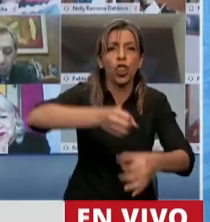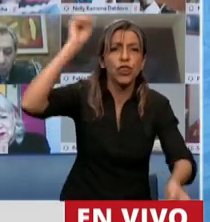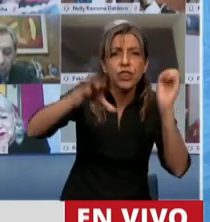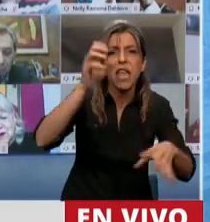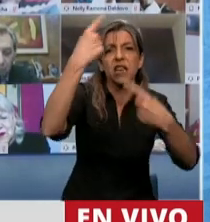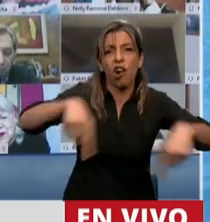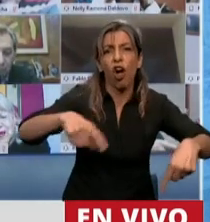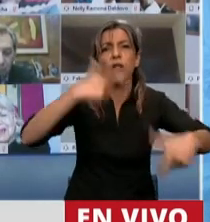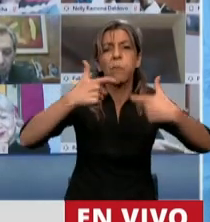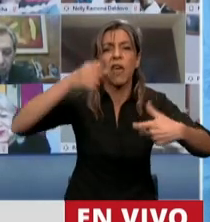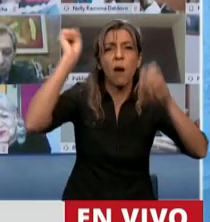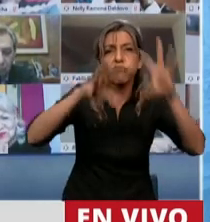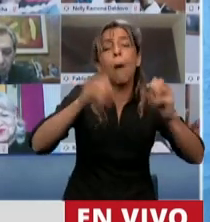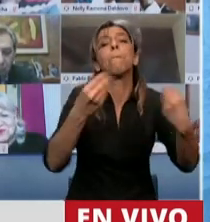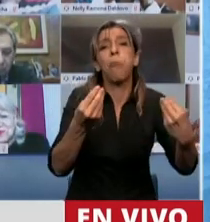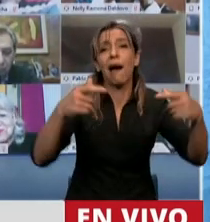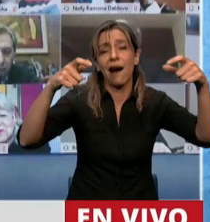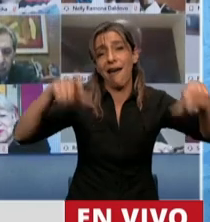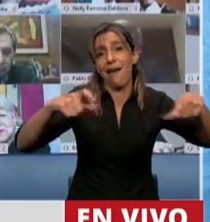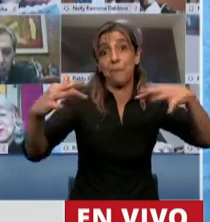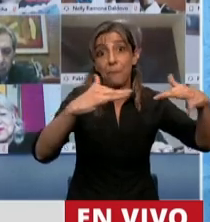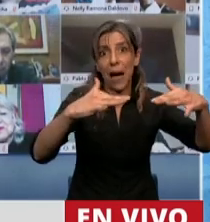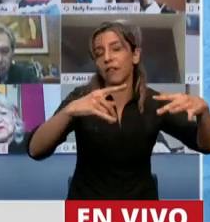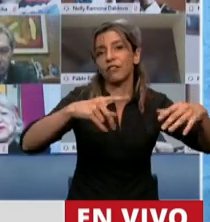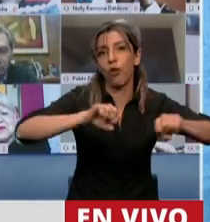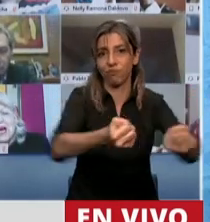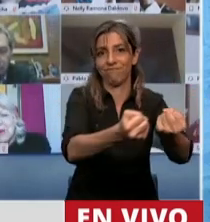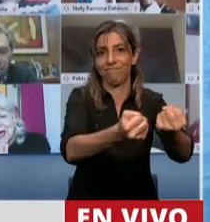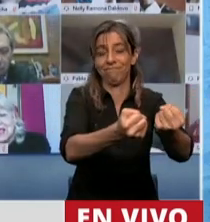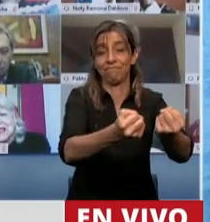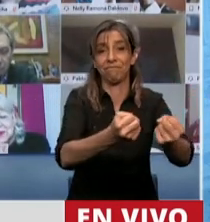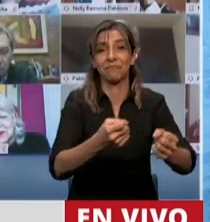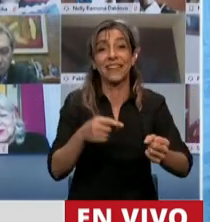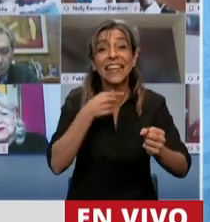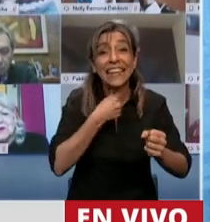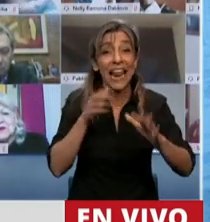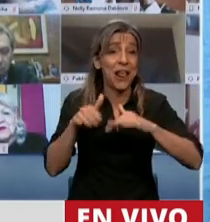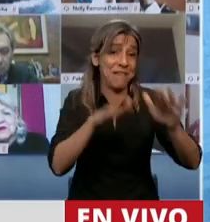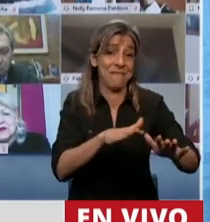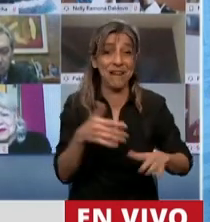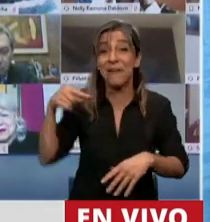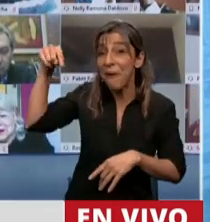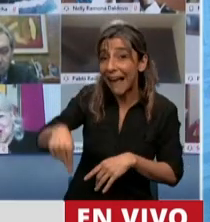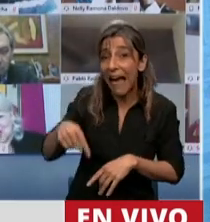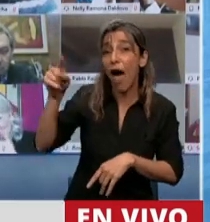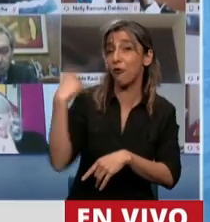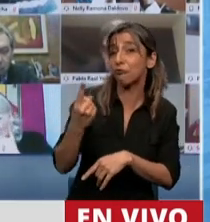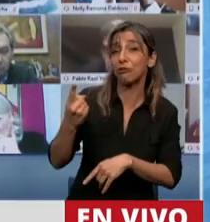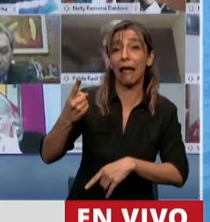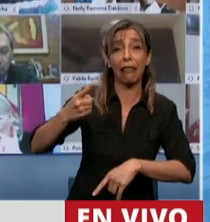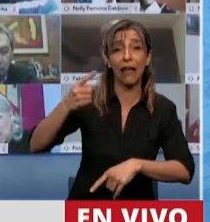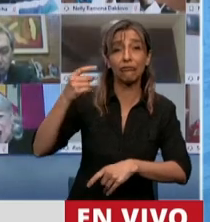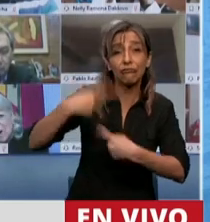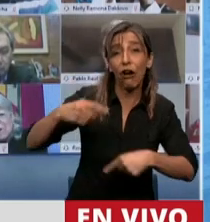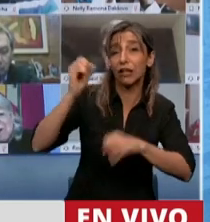¿para qué? para que se suspenda el partido pero con nosotros se equivocan el parlamento no va a suspender a la democracia